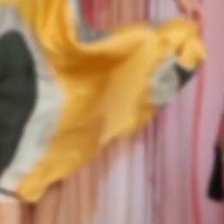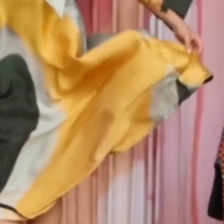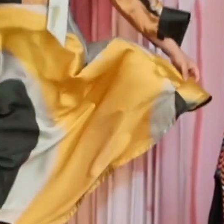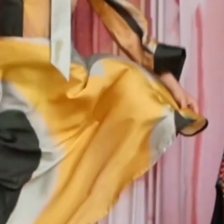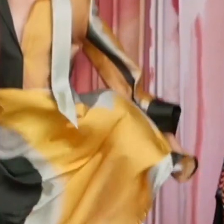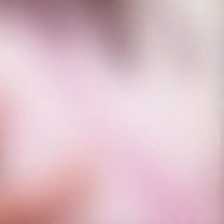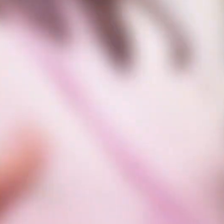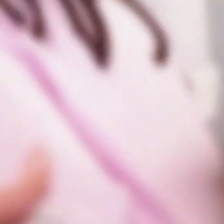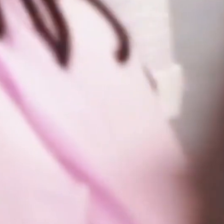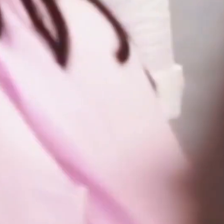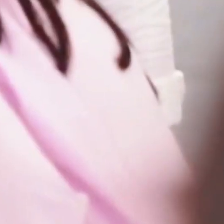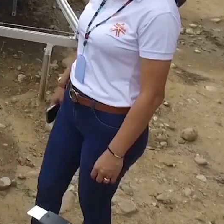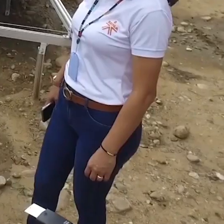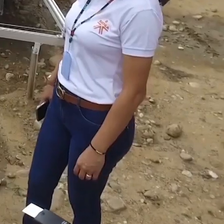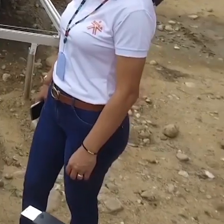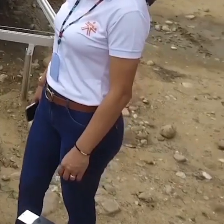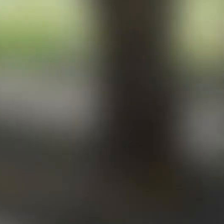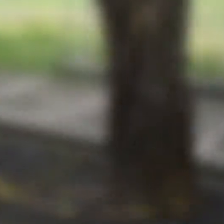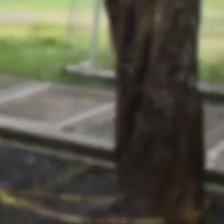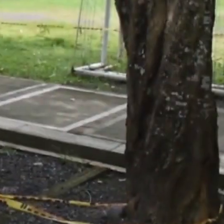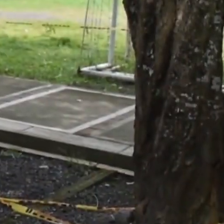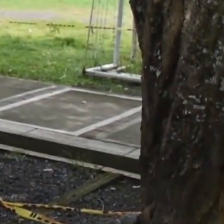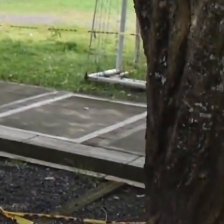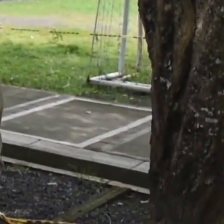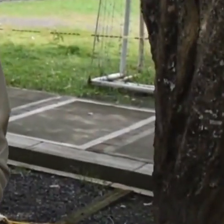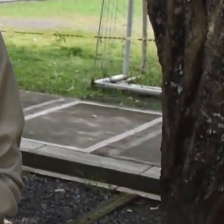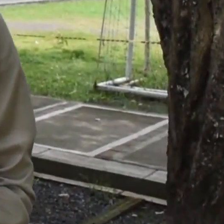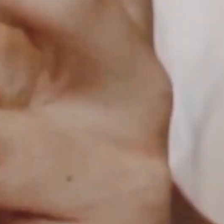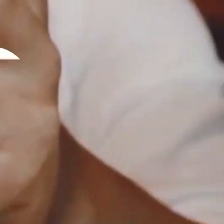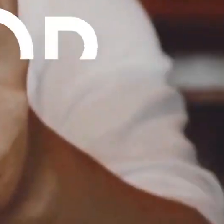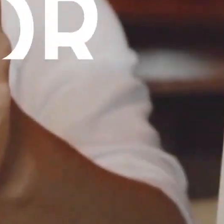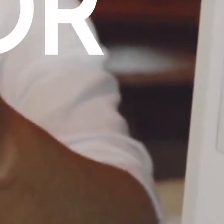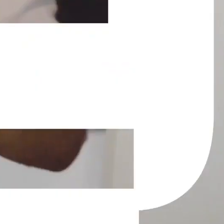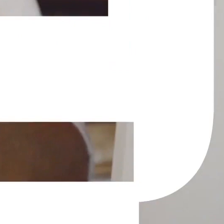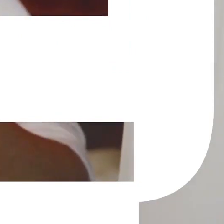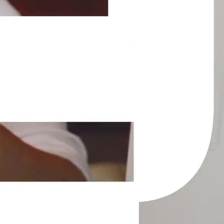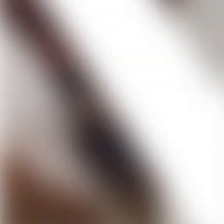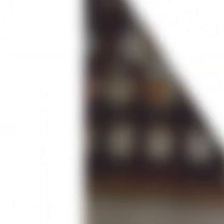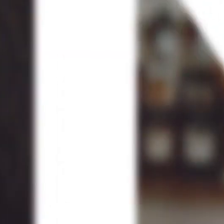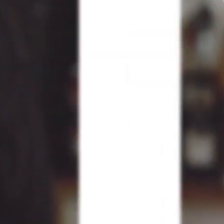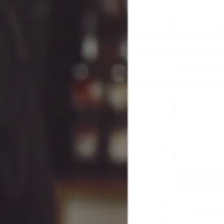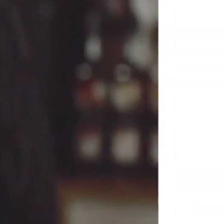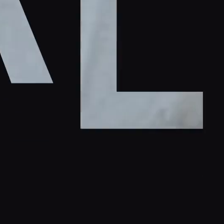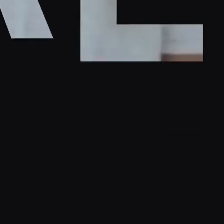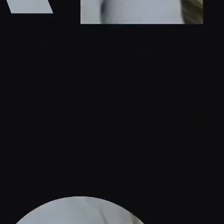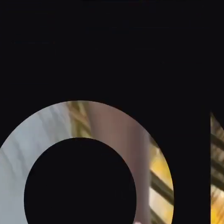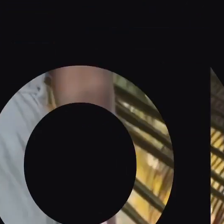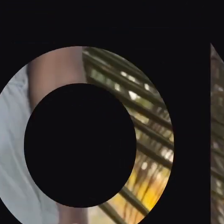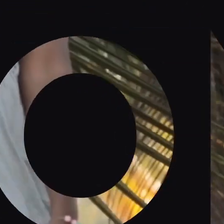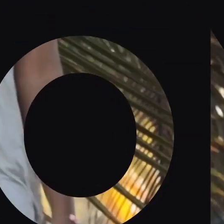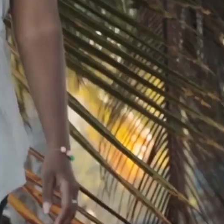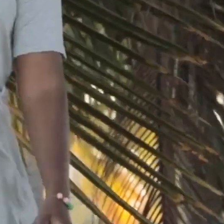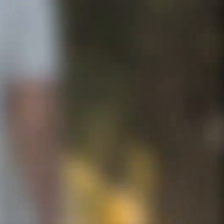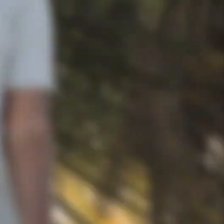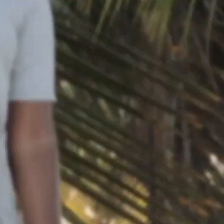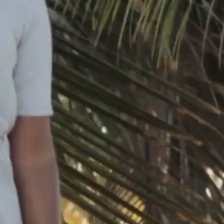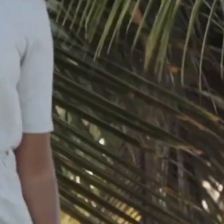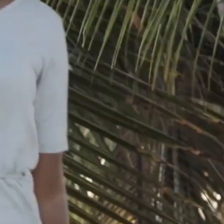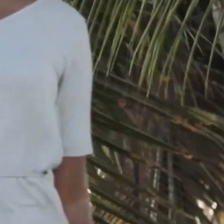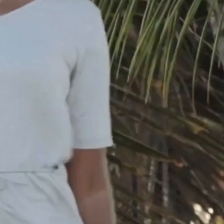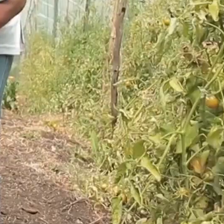la institución experta en formar lo mejor del talento colombiano.